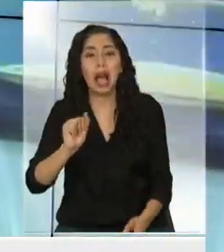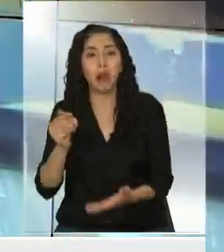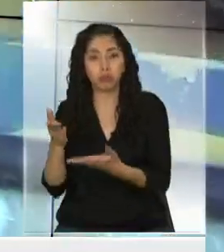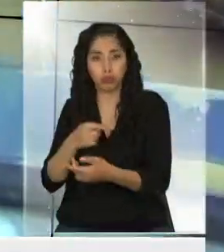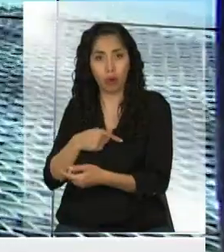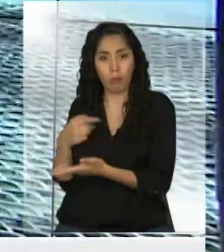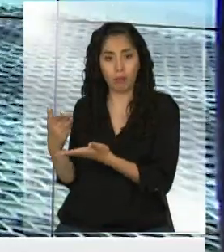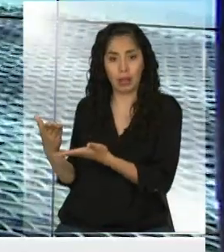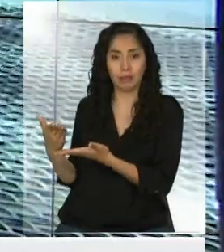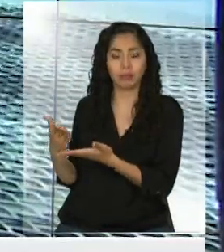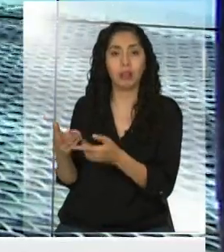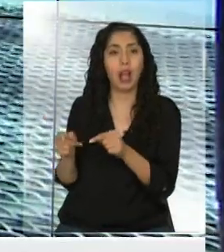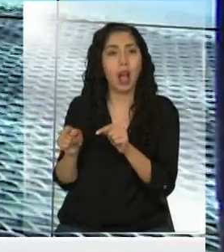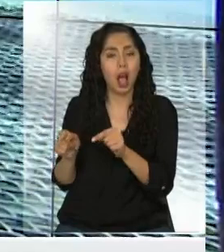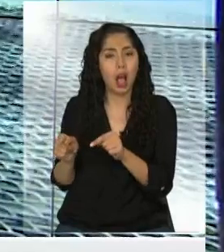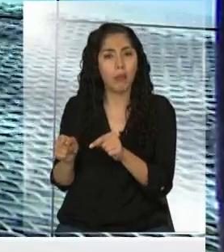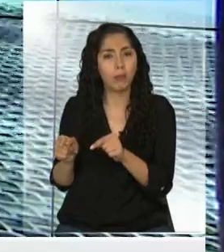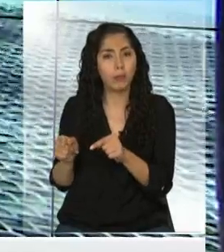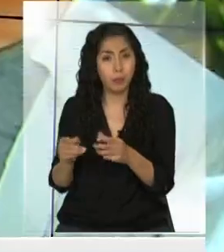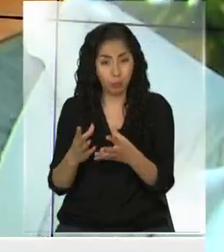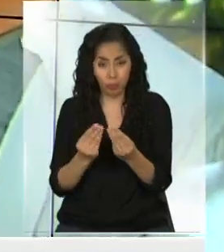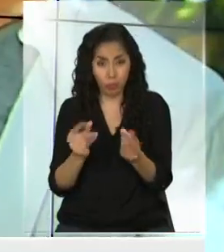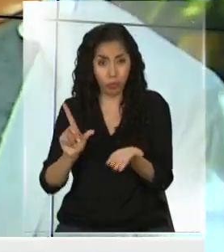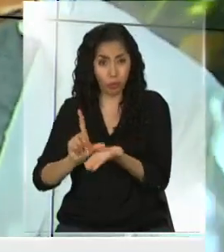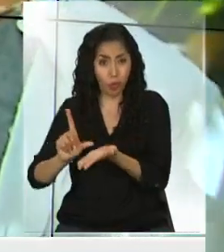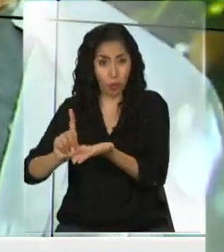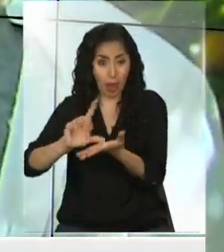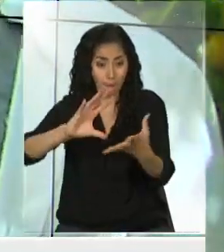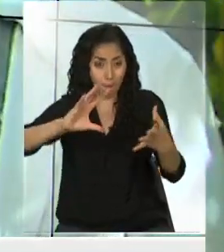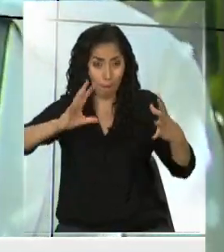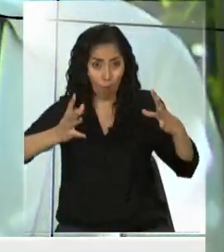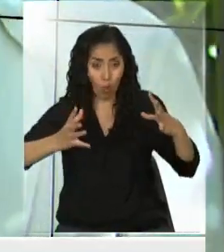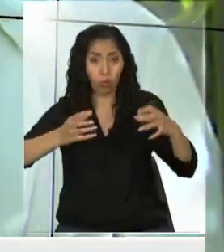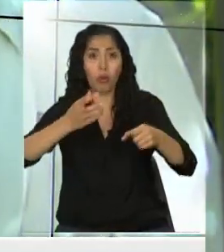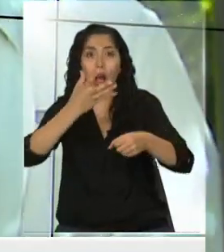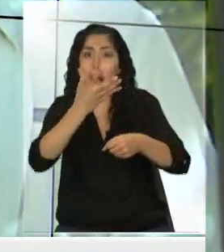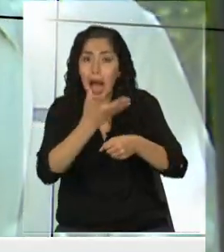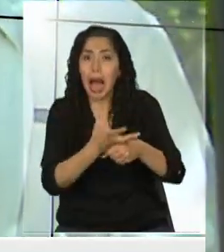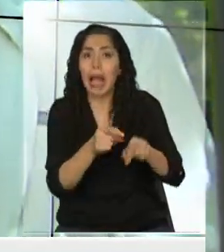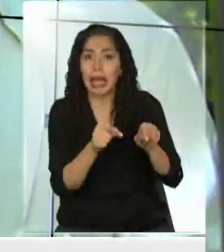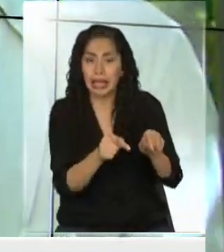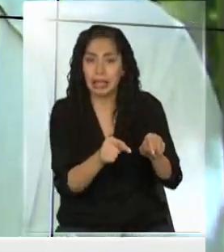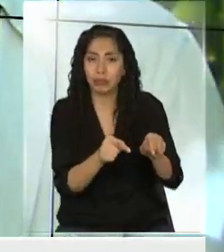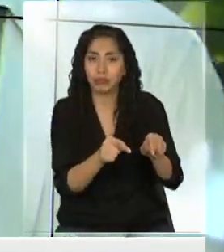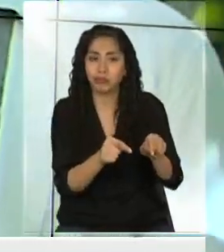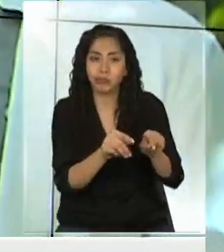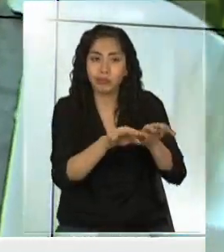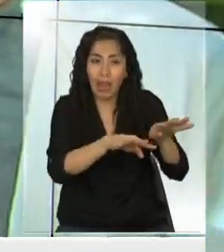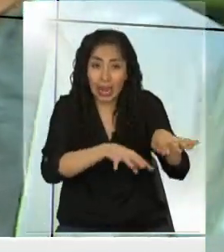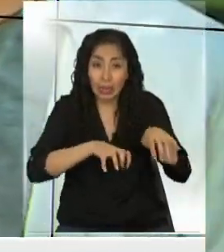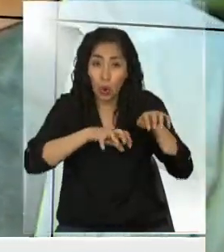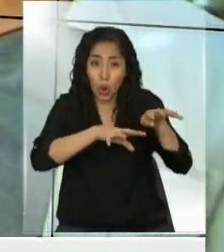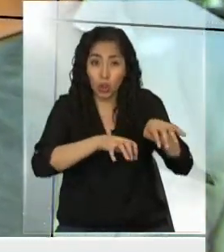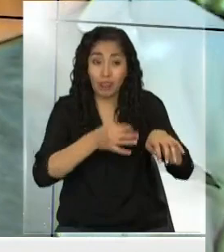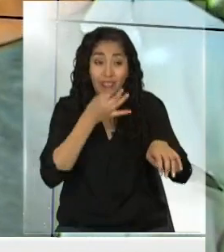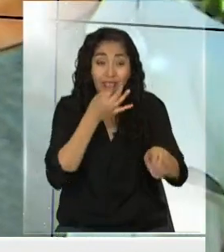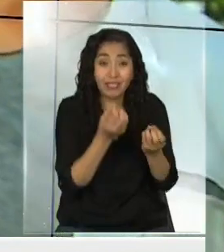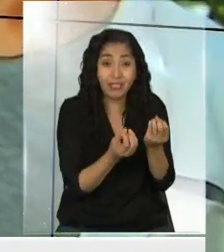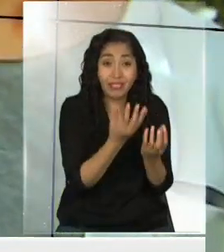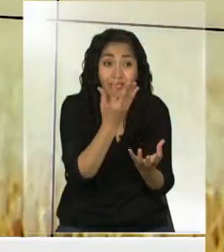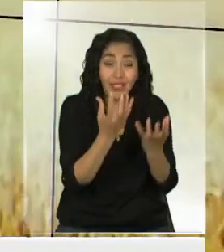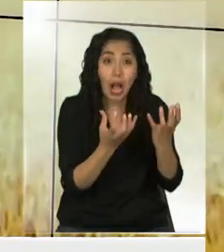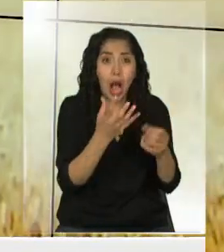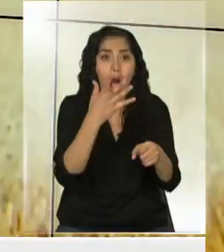unir ambas cosas. En muchas partes del mundo, en las zonas donde hay plantado, donde hay cultivo, mejor dicho, ponen paneles